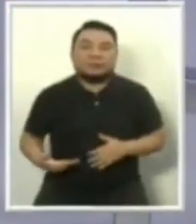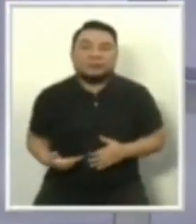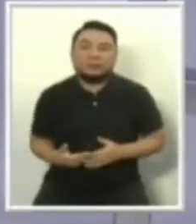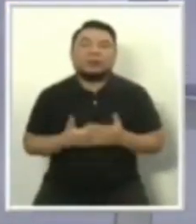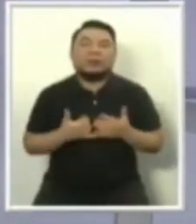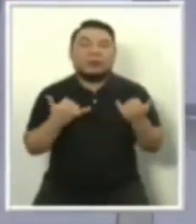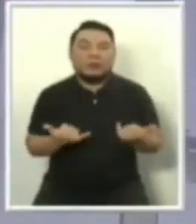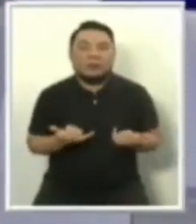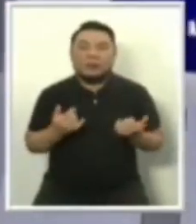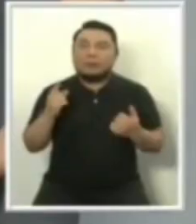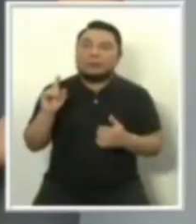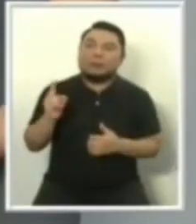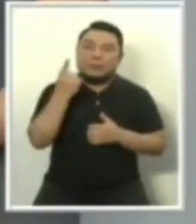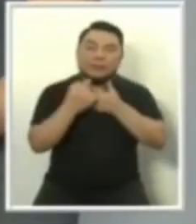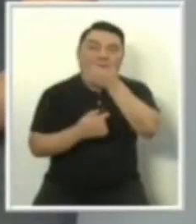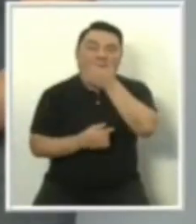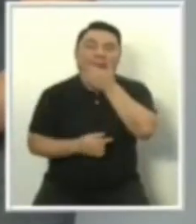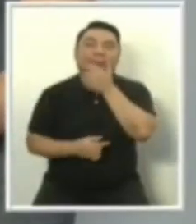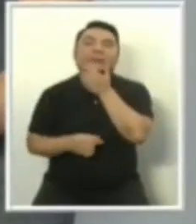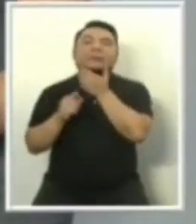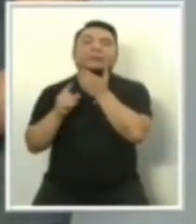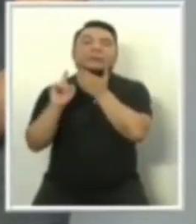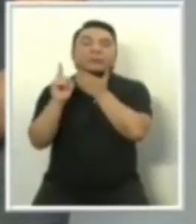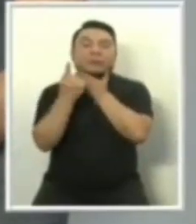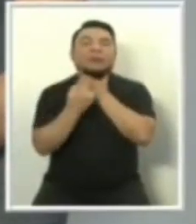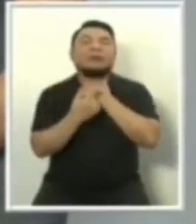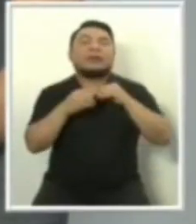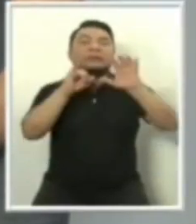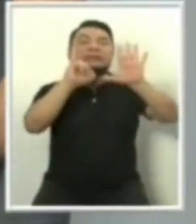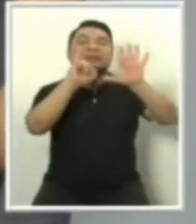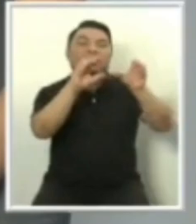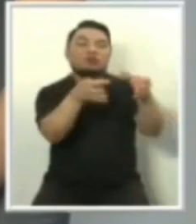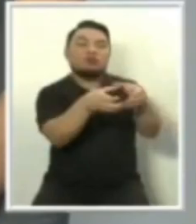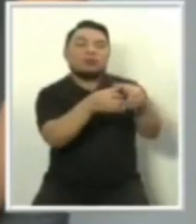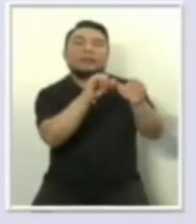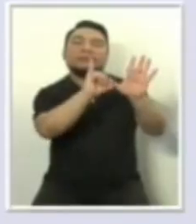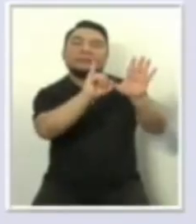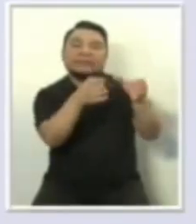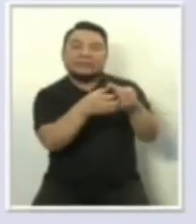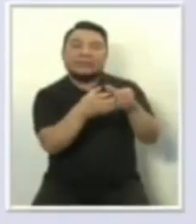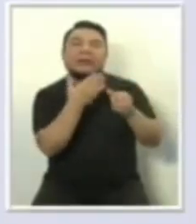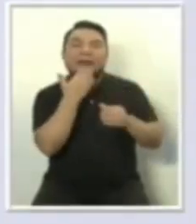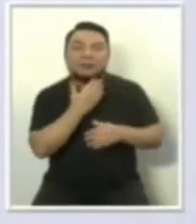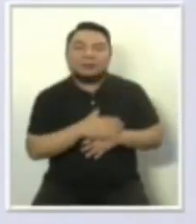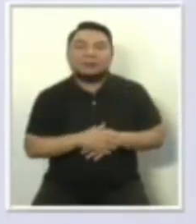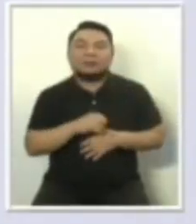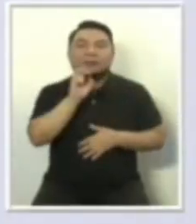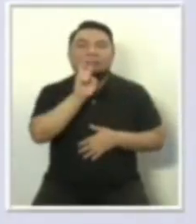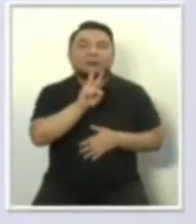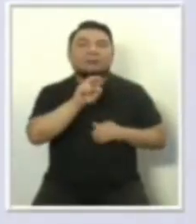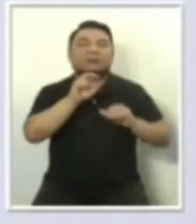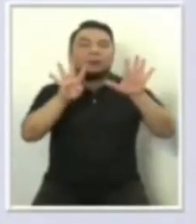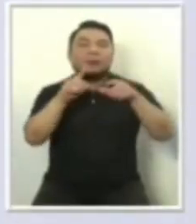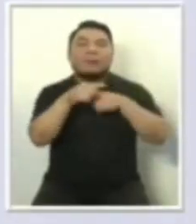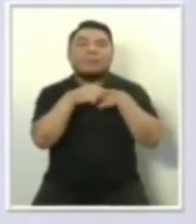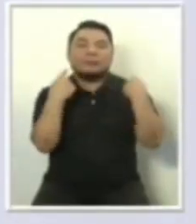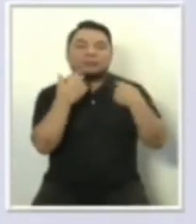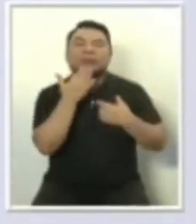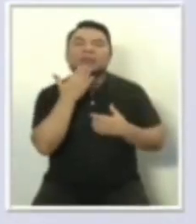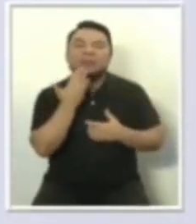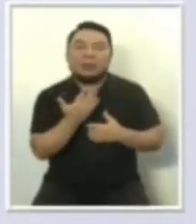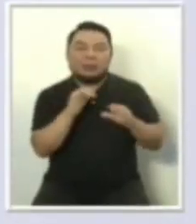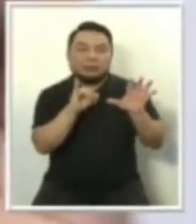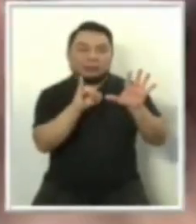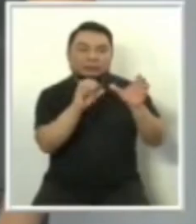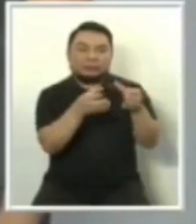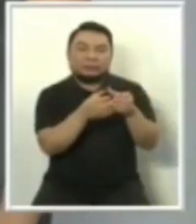entonces vamos a sacar primero, Airon, las primeras seis bolillas corresponden a quienes estarán el veintinueve de marzo. Entonces, el